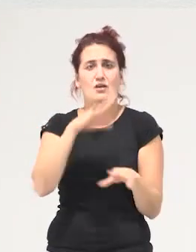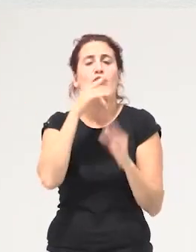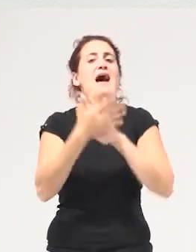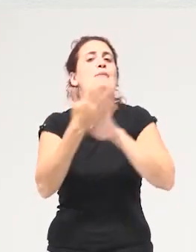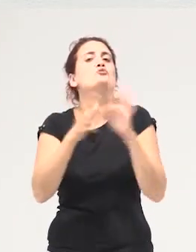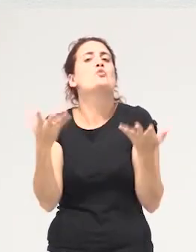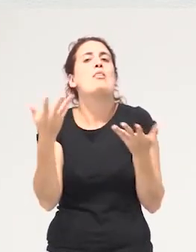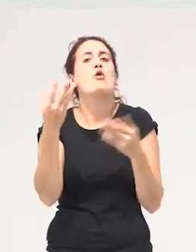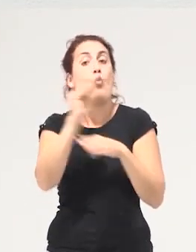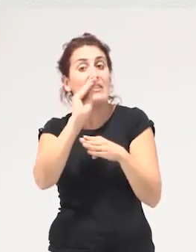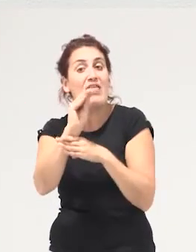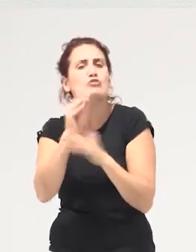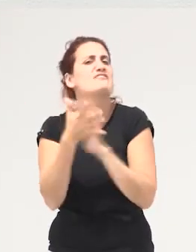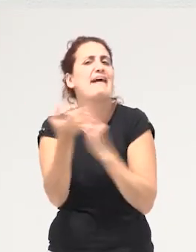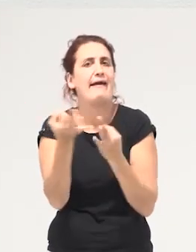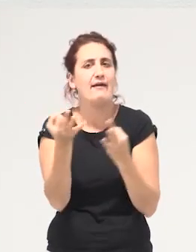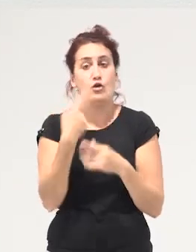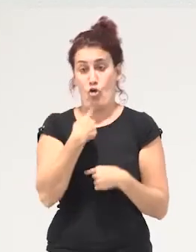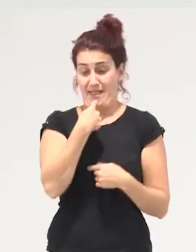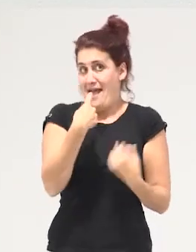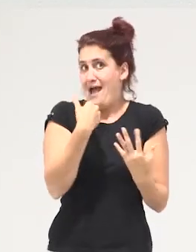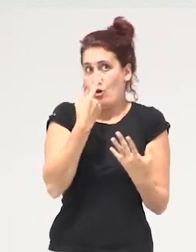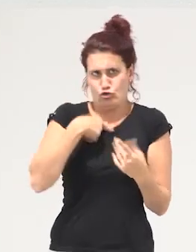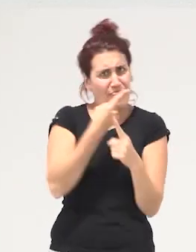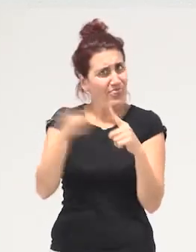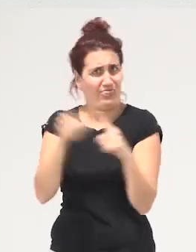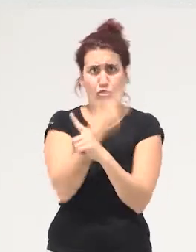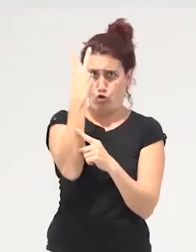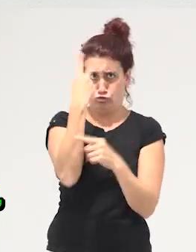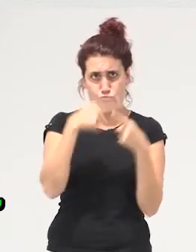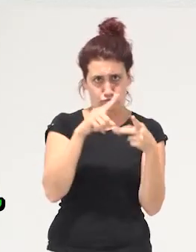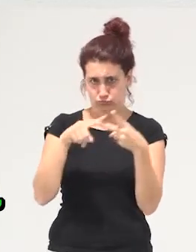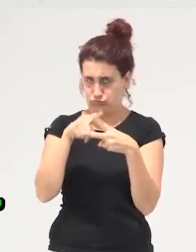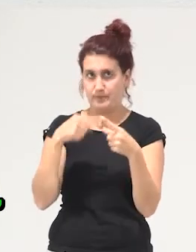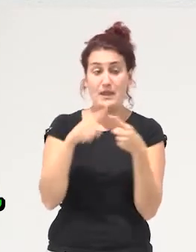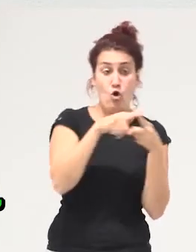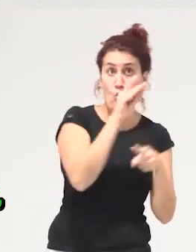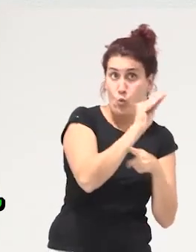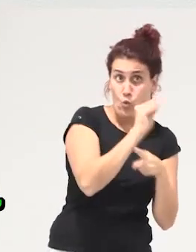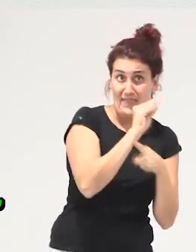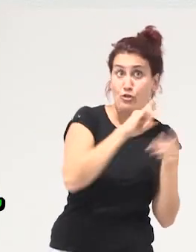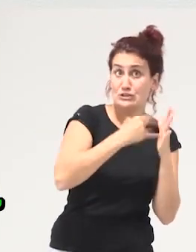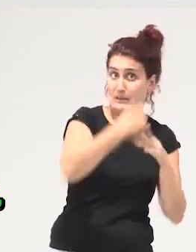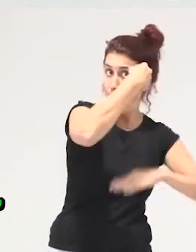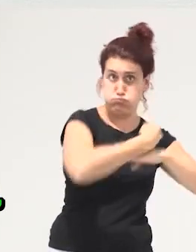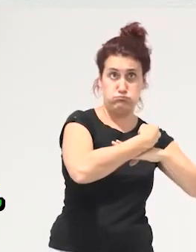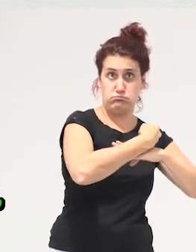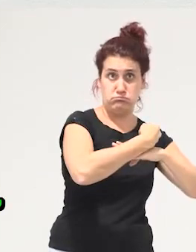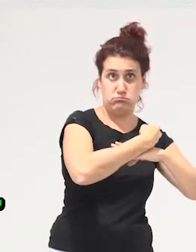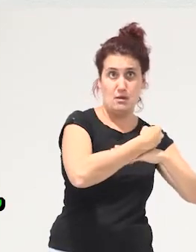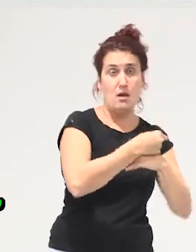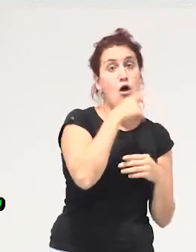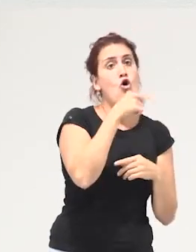hablamos cuando hablamos de cuidados? yo diría que al menos tenemos que distinguir dos cosas los cuidados que el sistema impone los